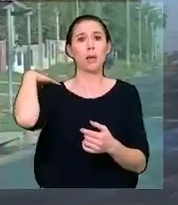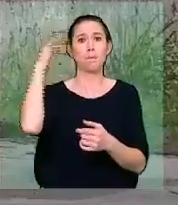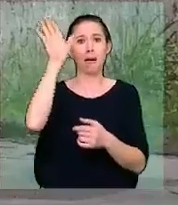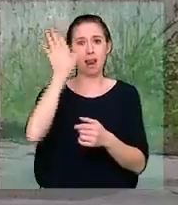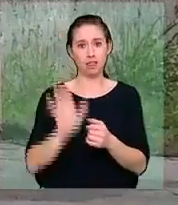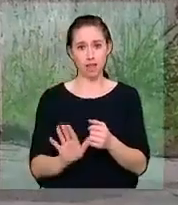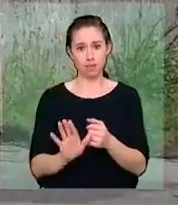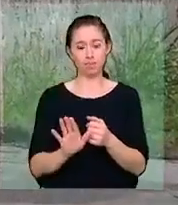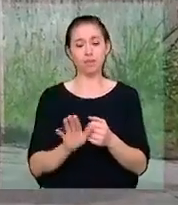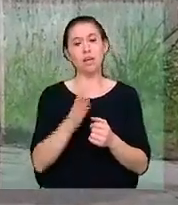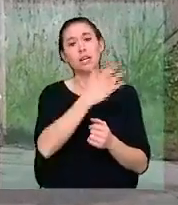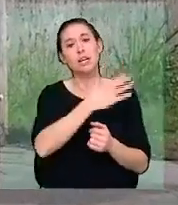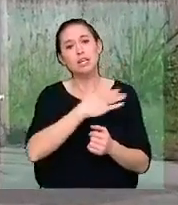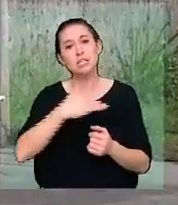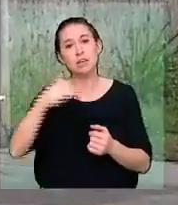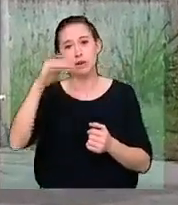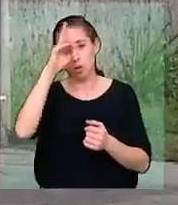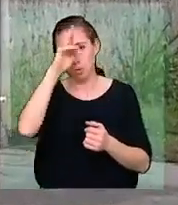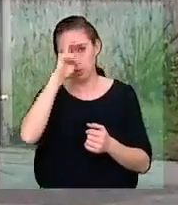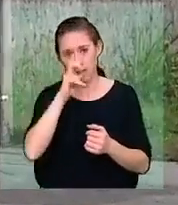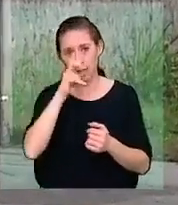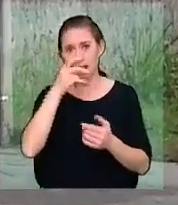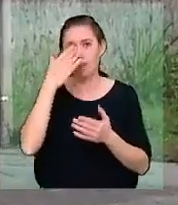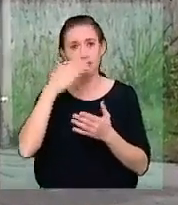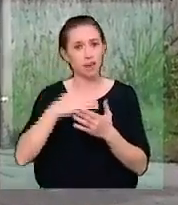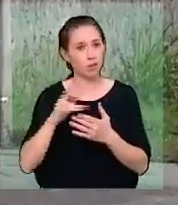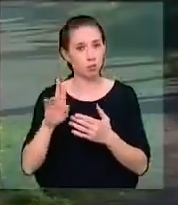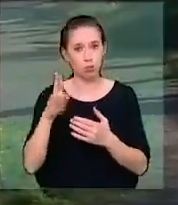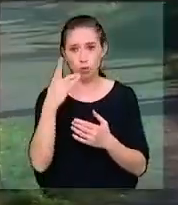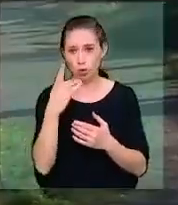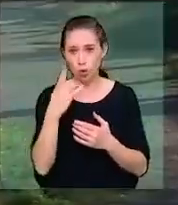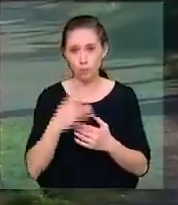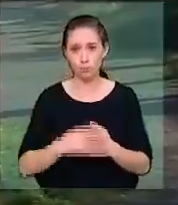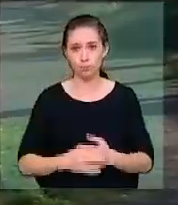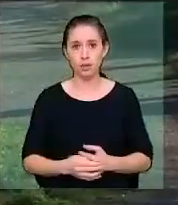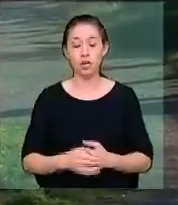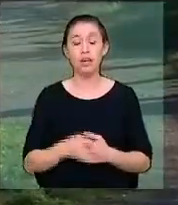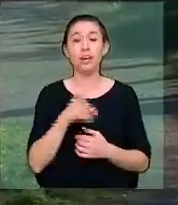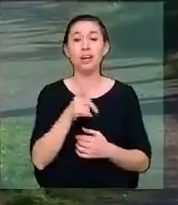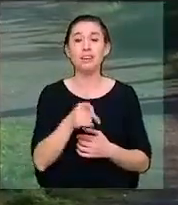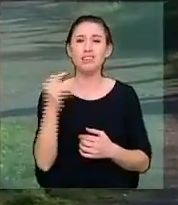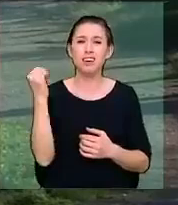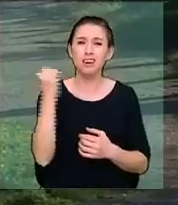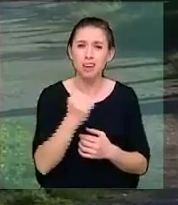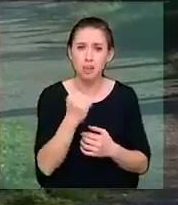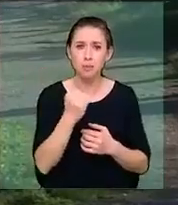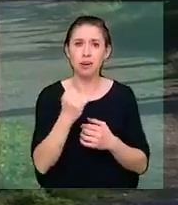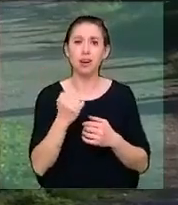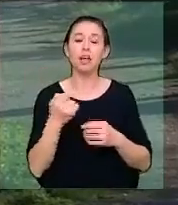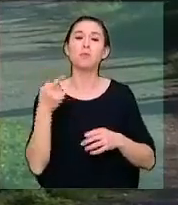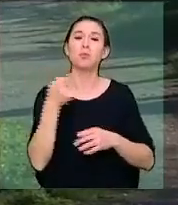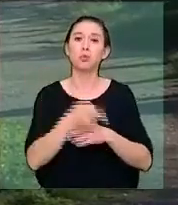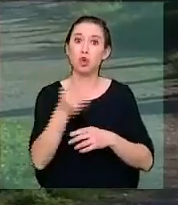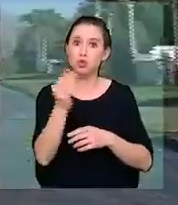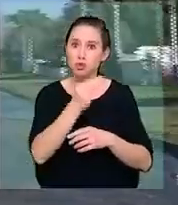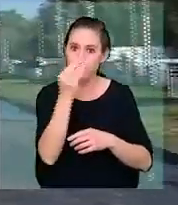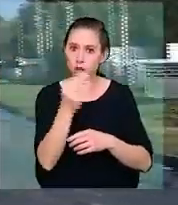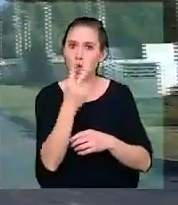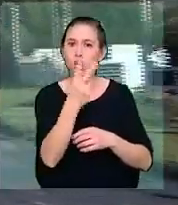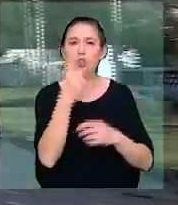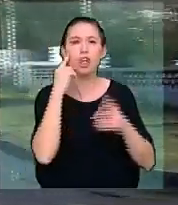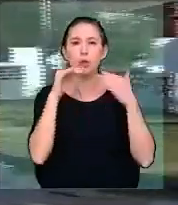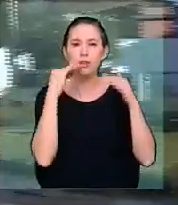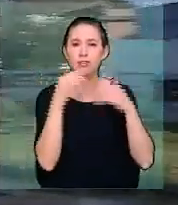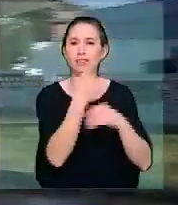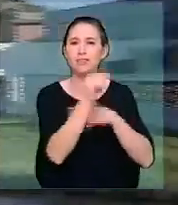Fue trasladada a un centro de salud donde finalmente falleció. Por aquel crimen, la policía imputó este sábado a dos adolescentes